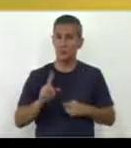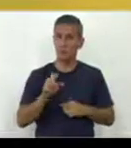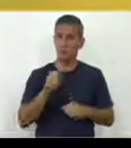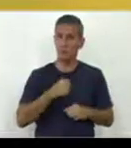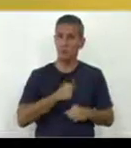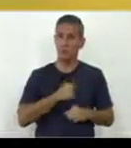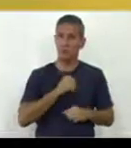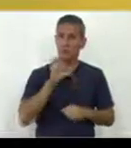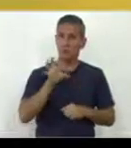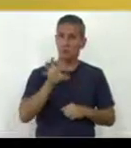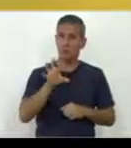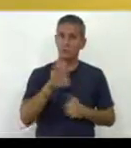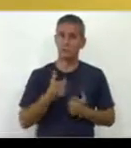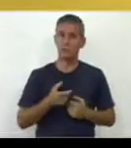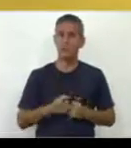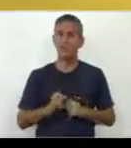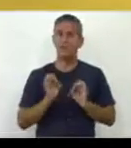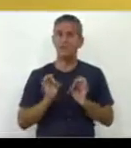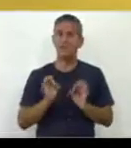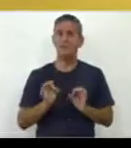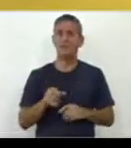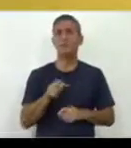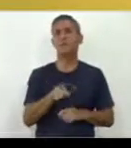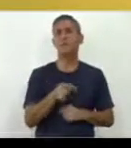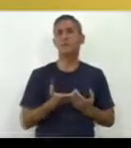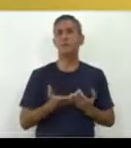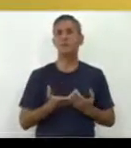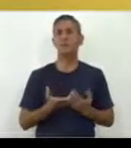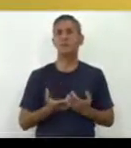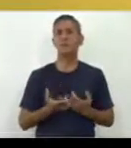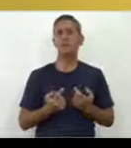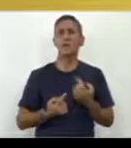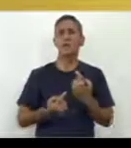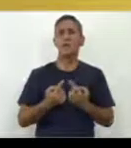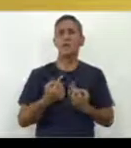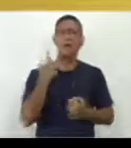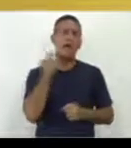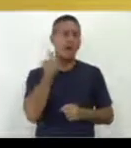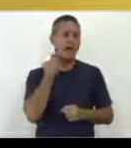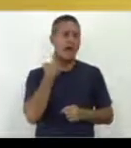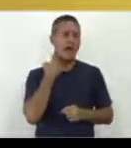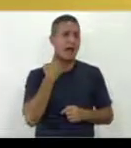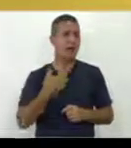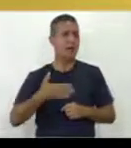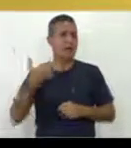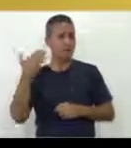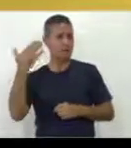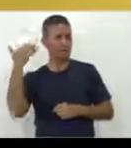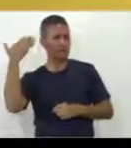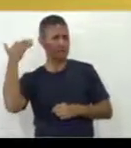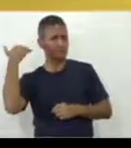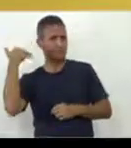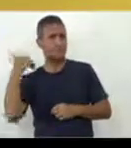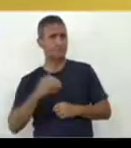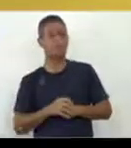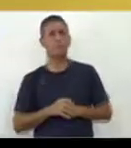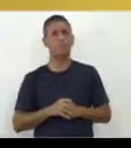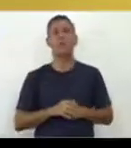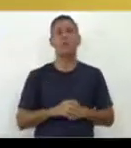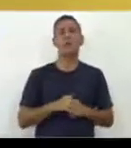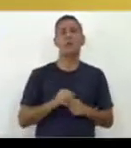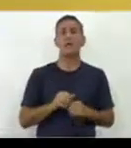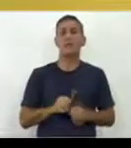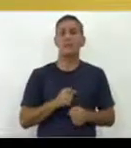audiovisuales. Y, precisamente por eso, hace unos años, desde el Centro de Referencia Latinoamericano para la Educación